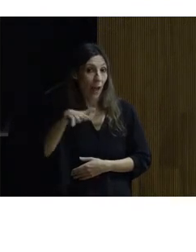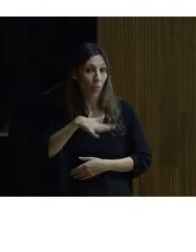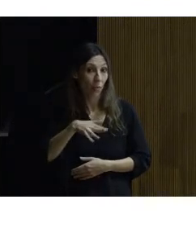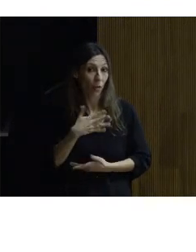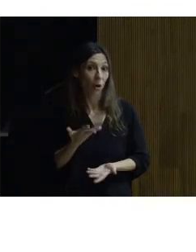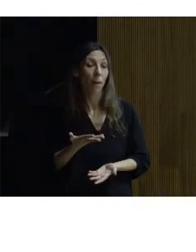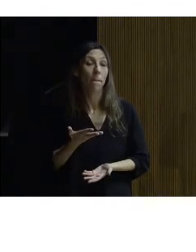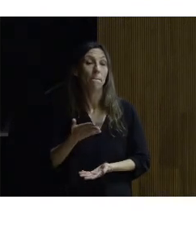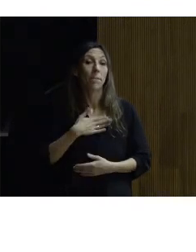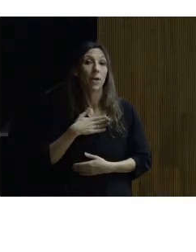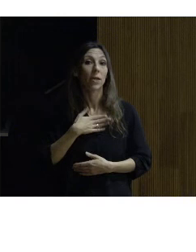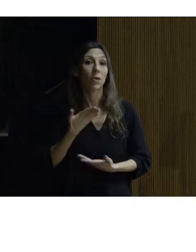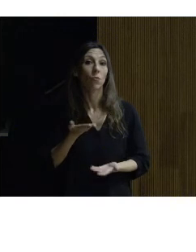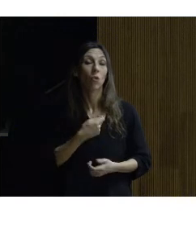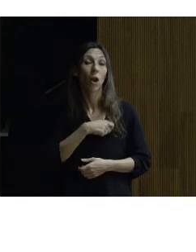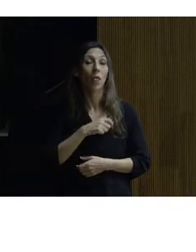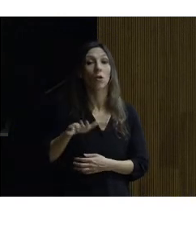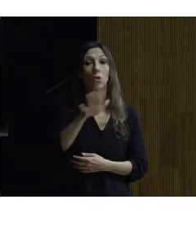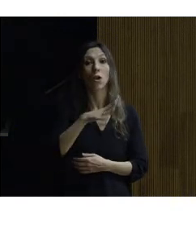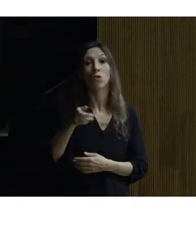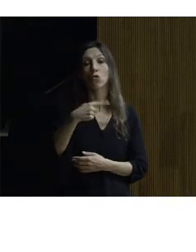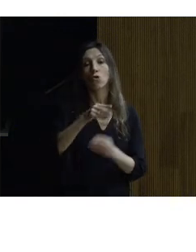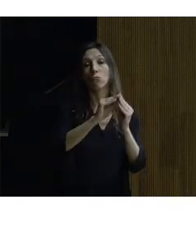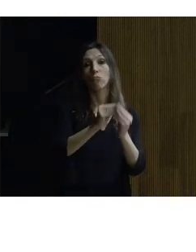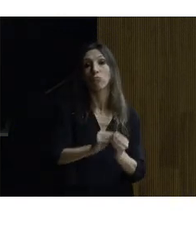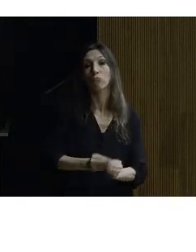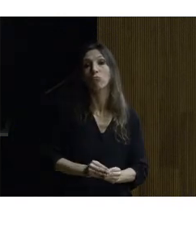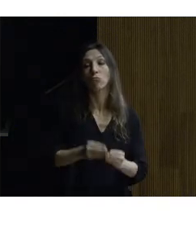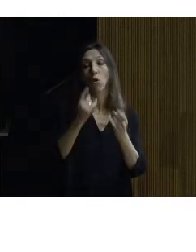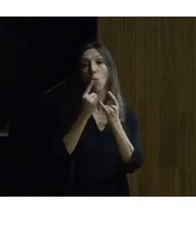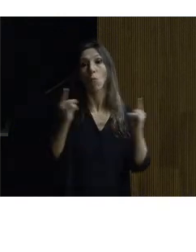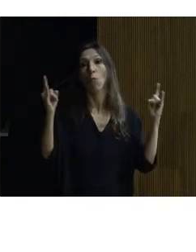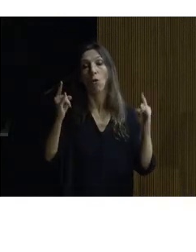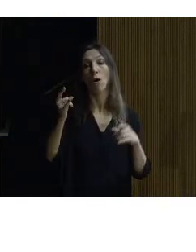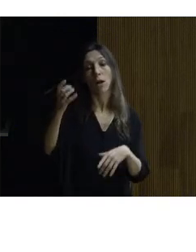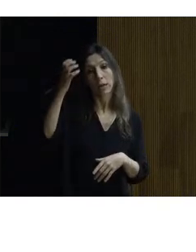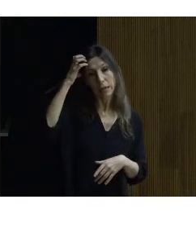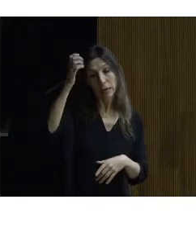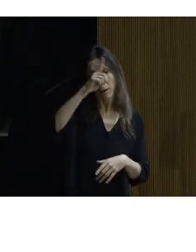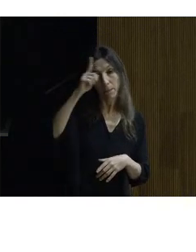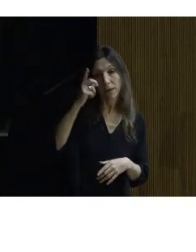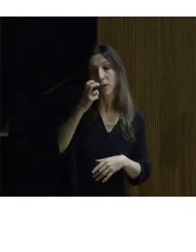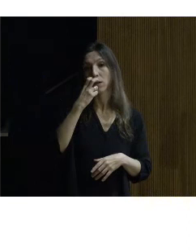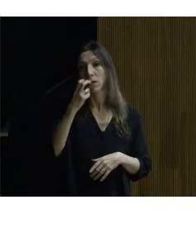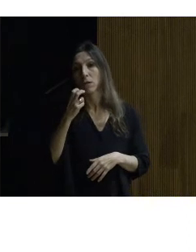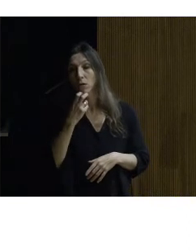nacional hemos instalado bucles magnéticos en el palacio real de madrid el de aranjuez el enez corial